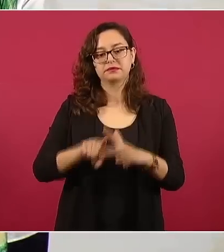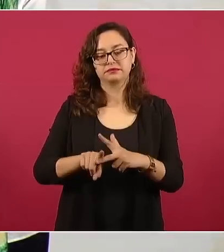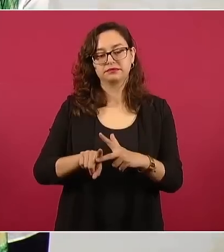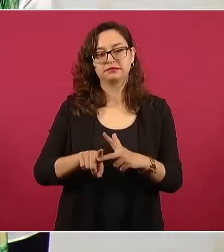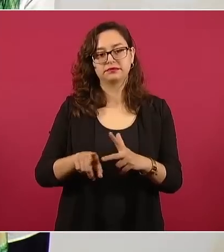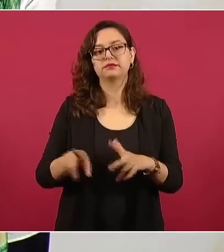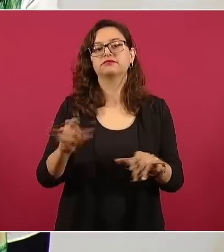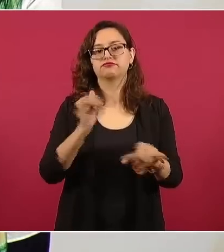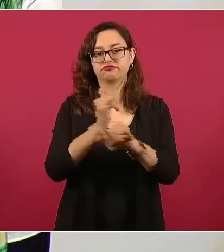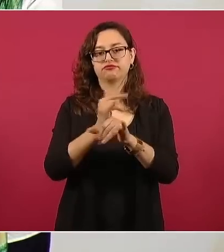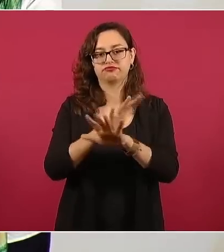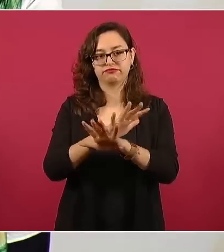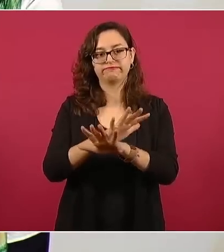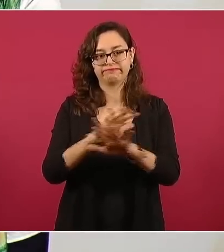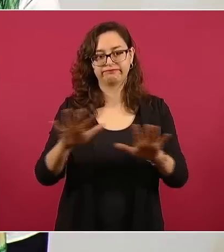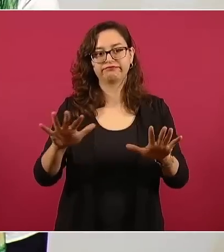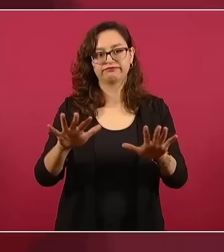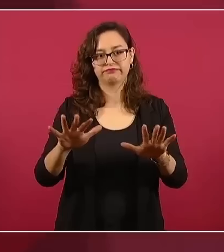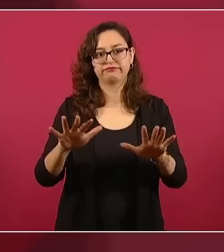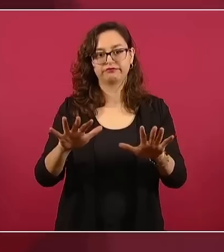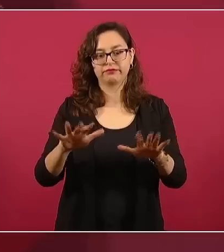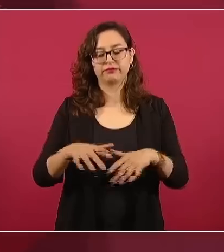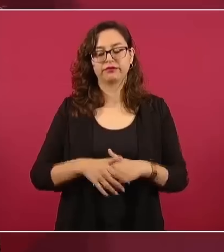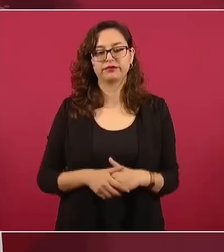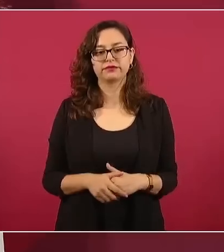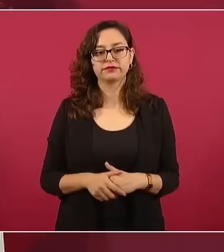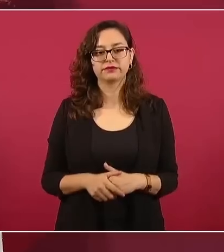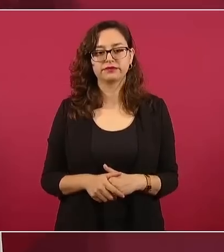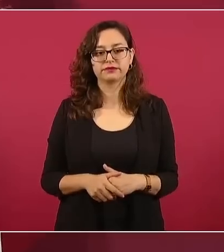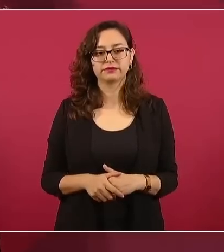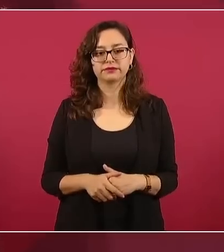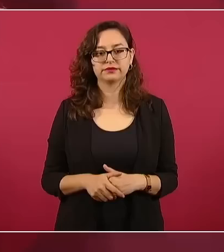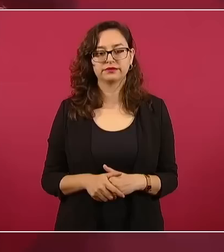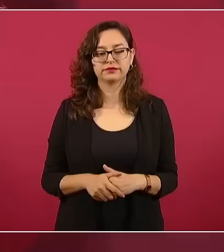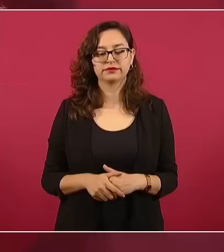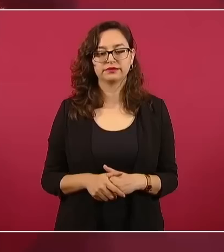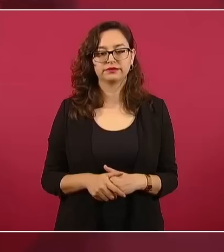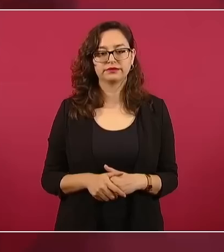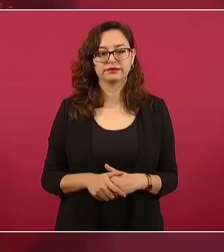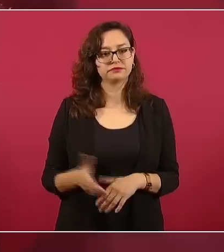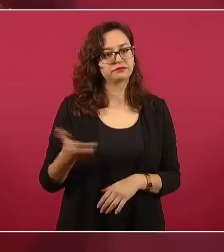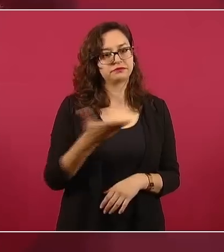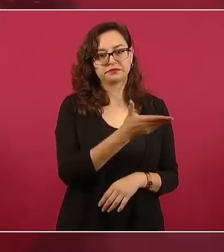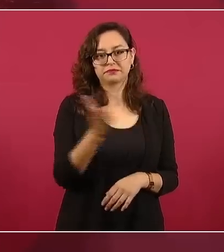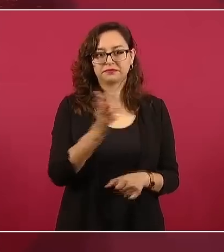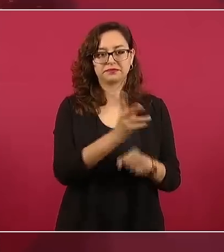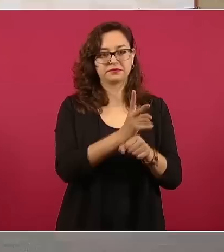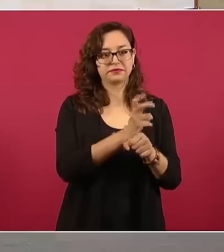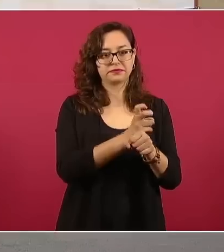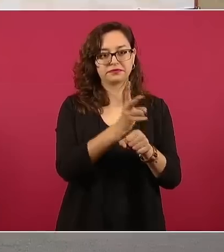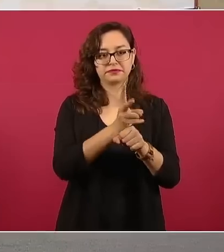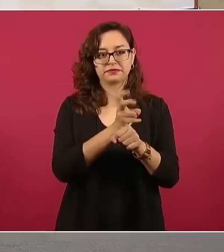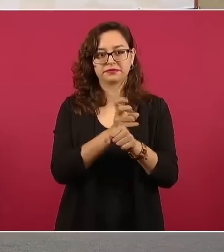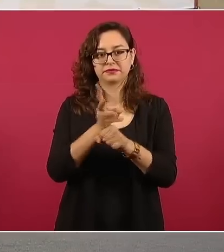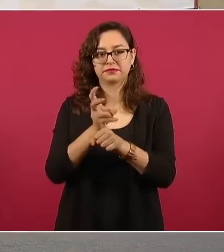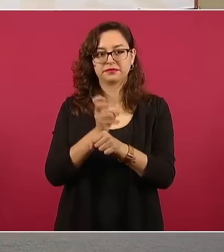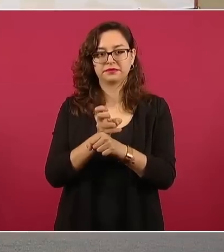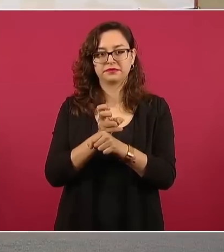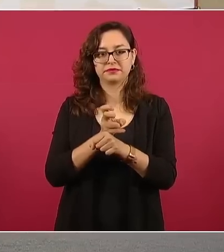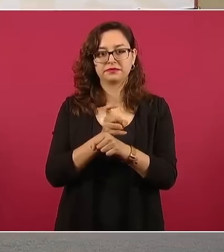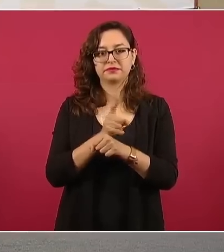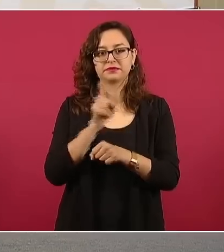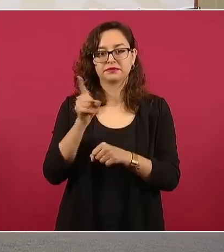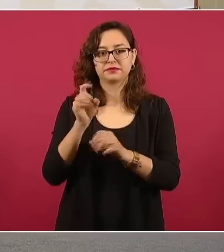que va a presentar la maestra Delfina. Están todos invitados. Va a ser en la